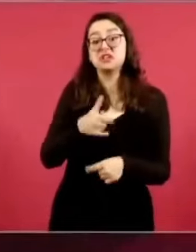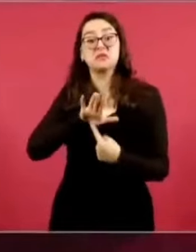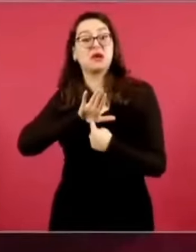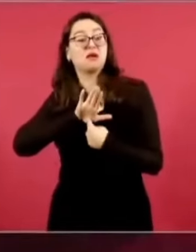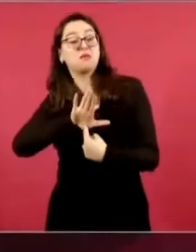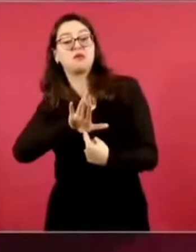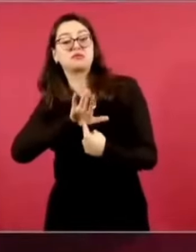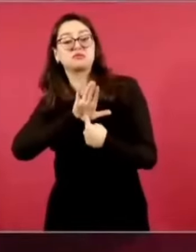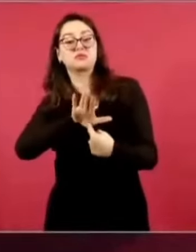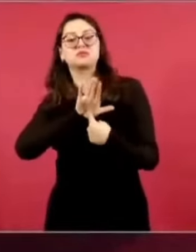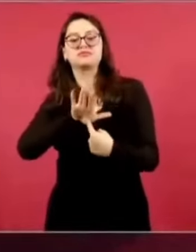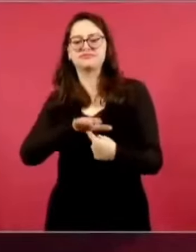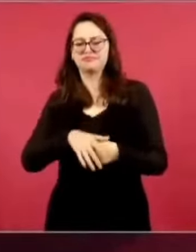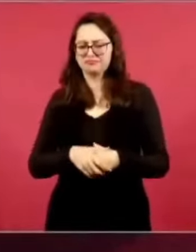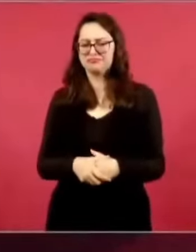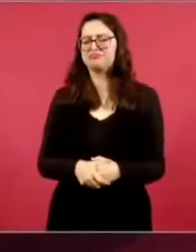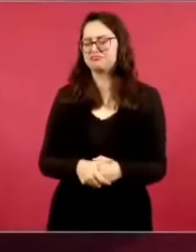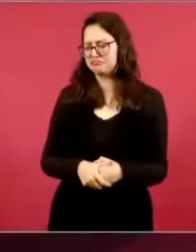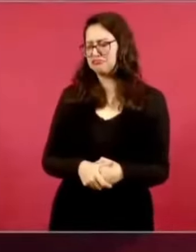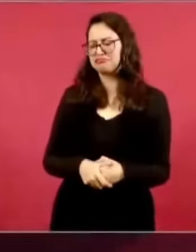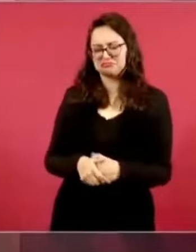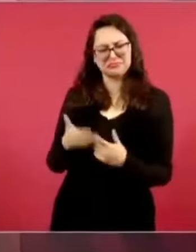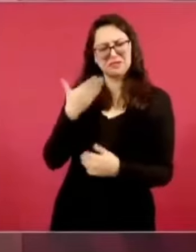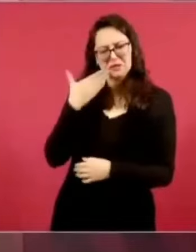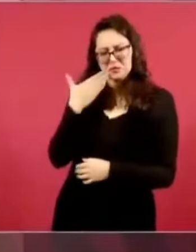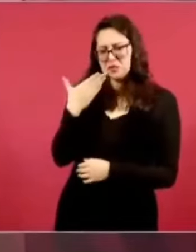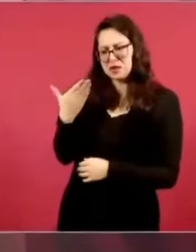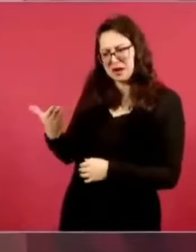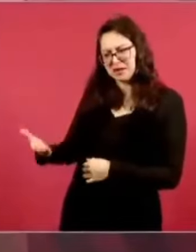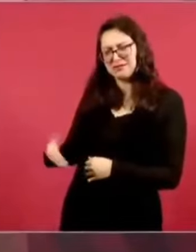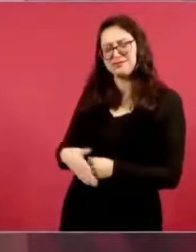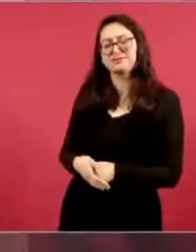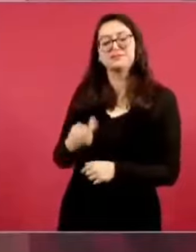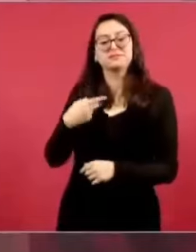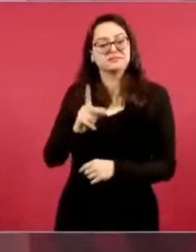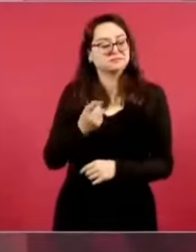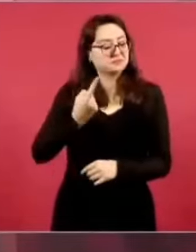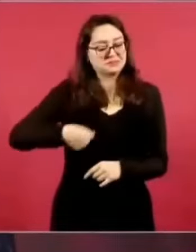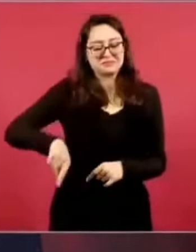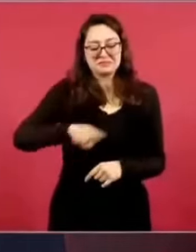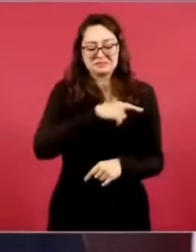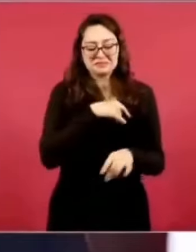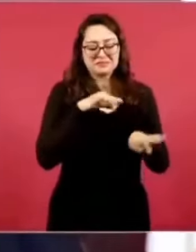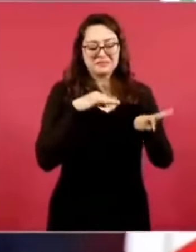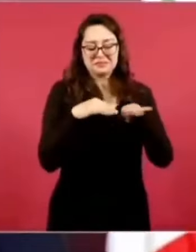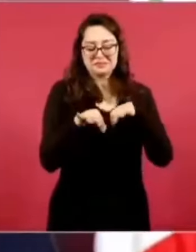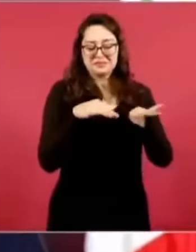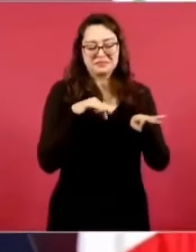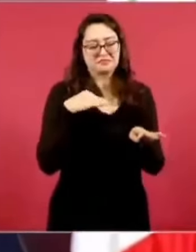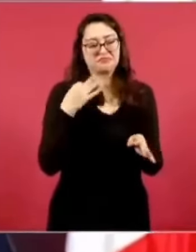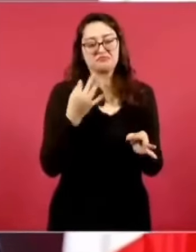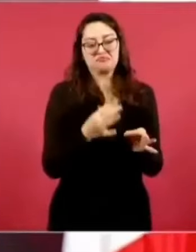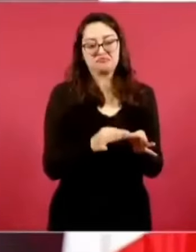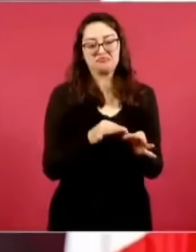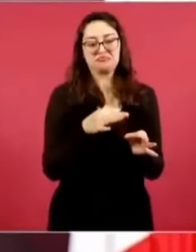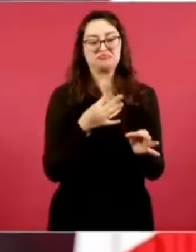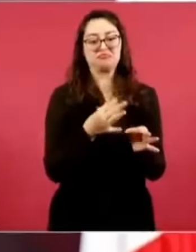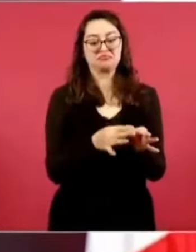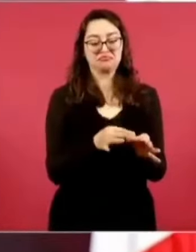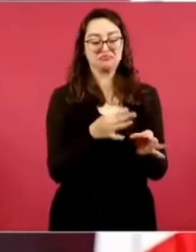y nosotros estamos trabajando para que no falten los medicamentos